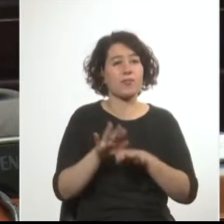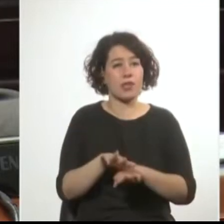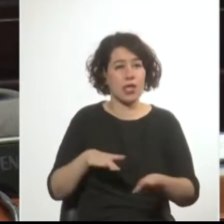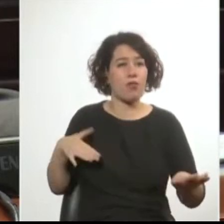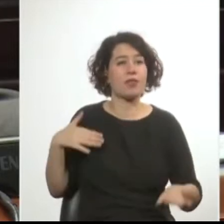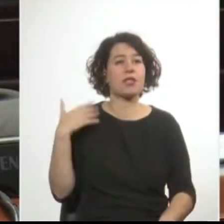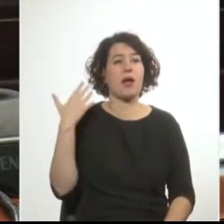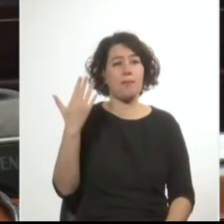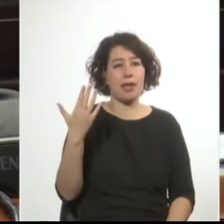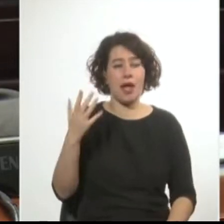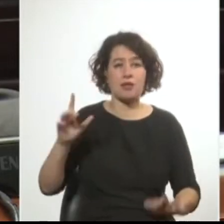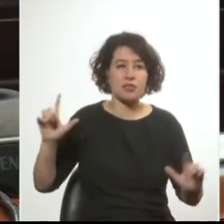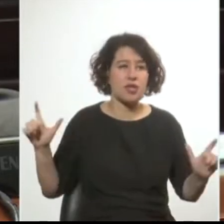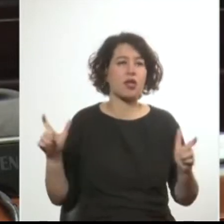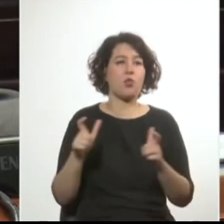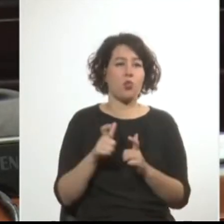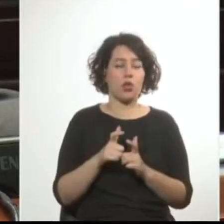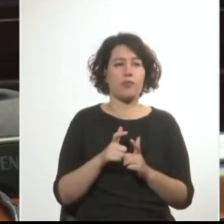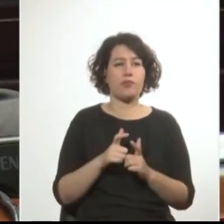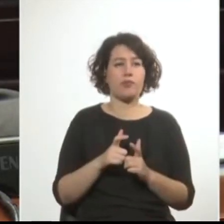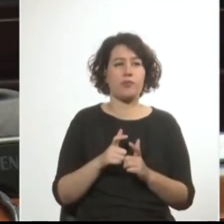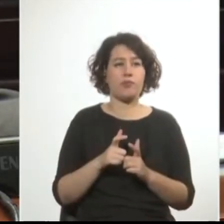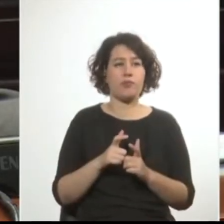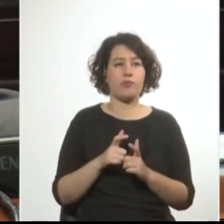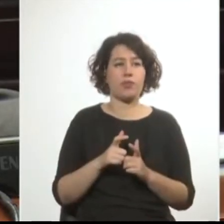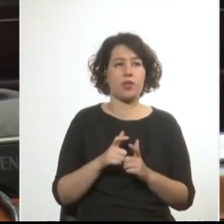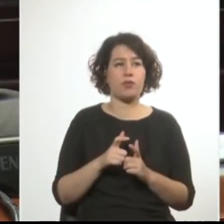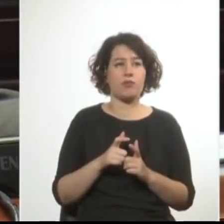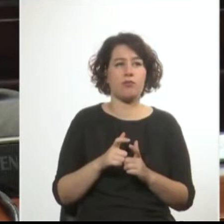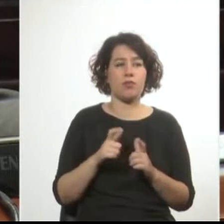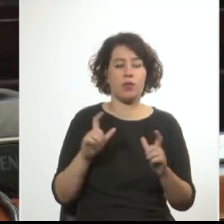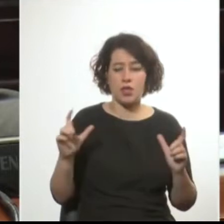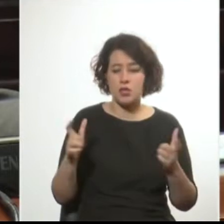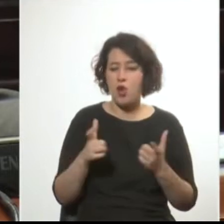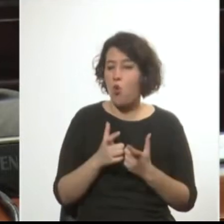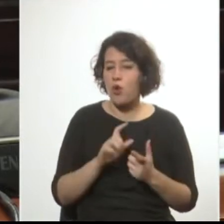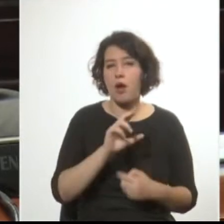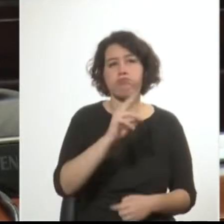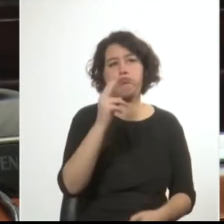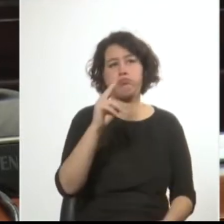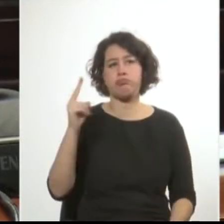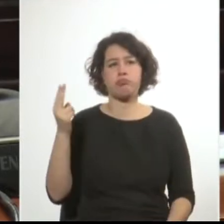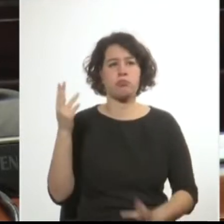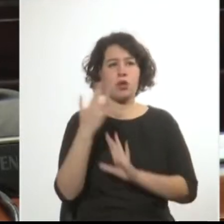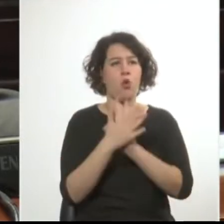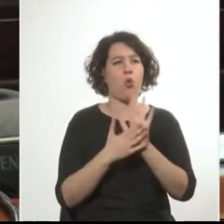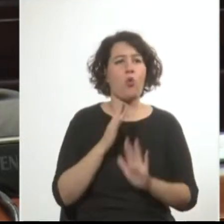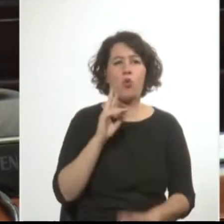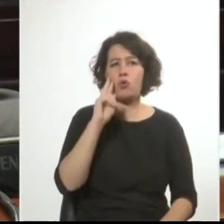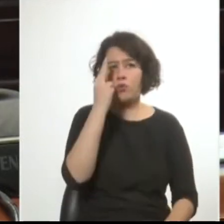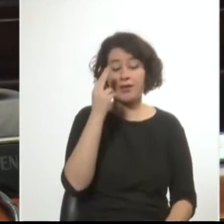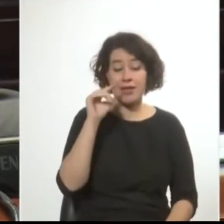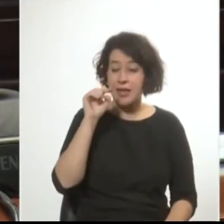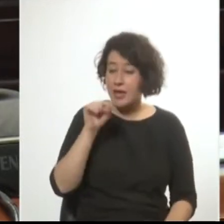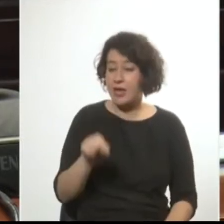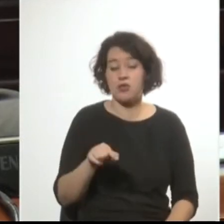General se reúne poco menos que en un baño de sangre que cubre el país. Esta es una contienda, señor